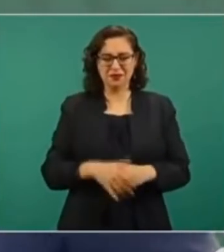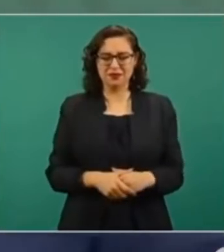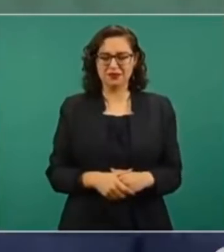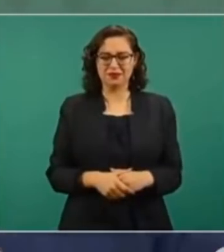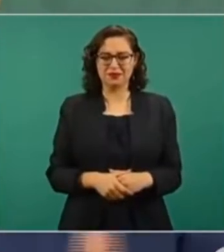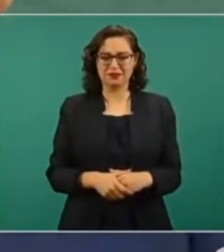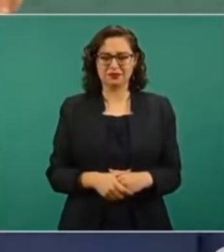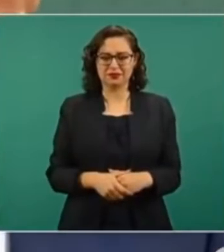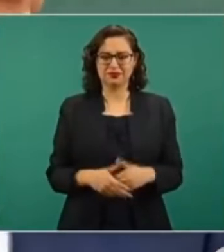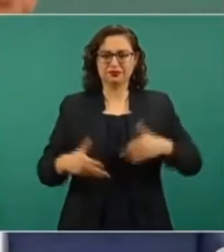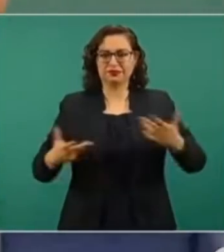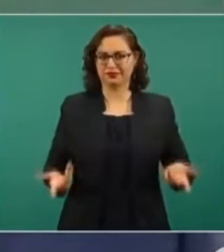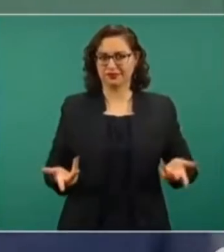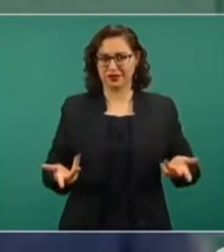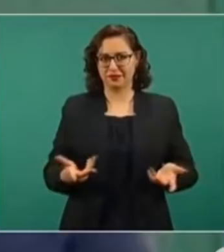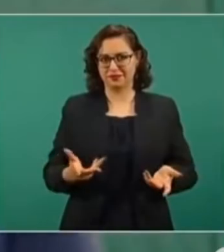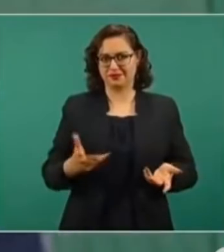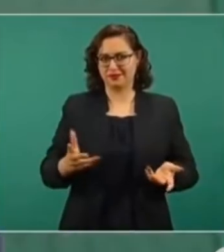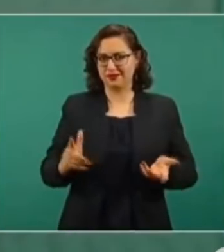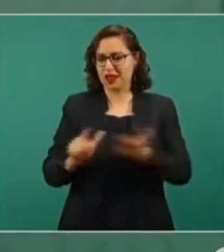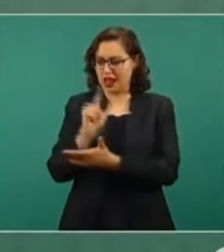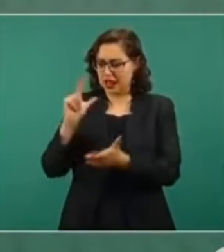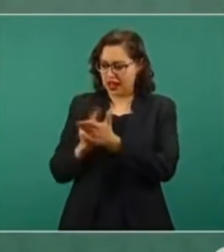como al día siguiente de que se publica la ley,